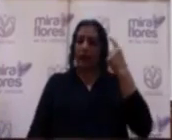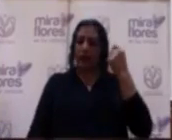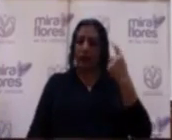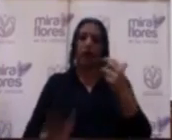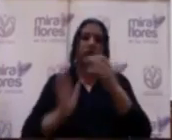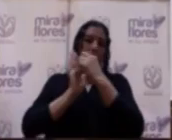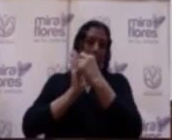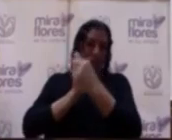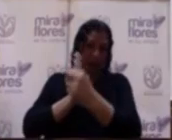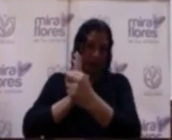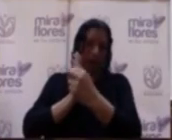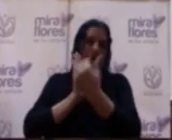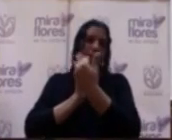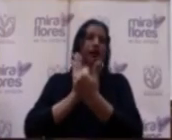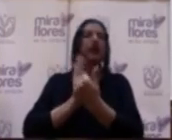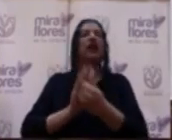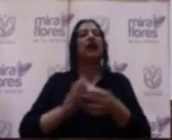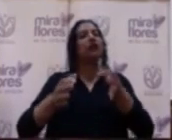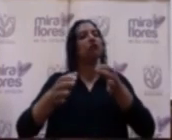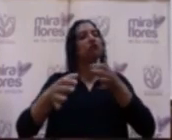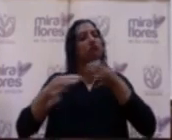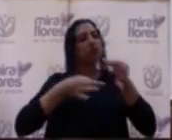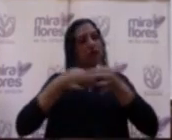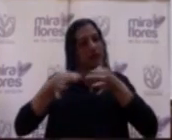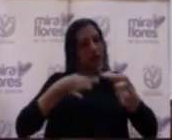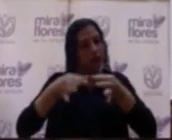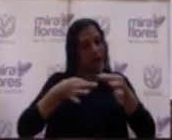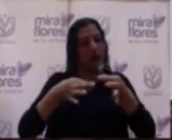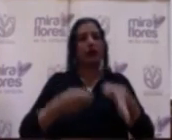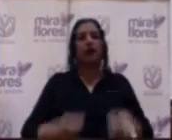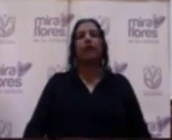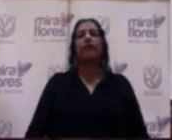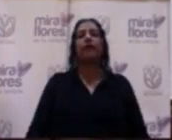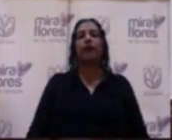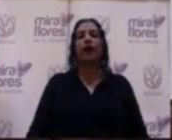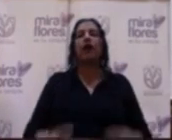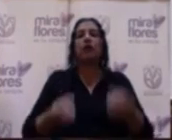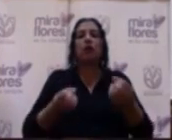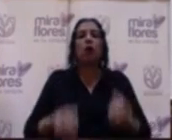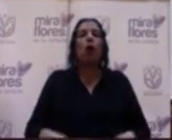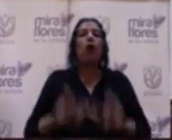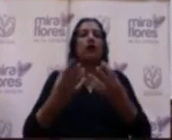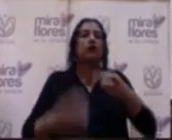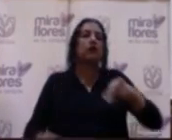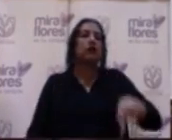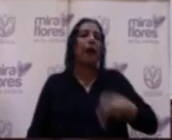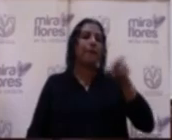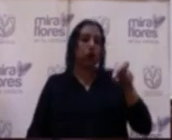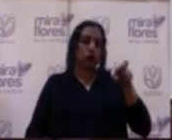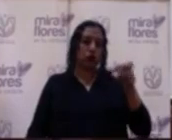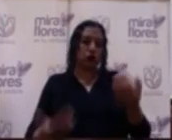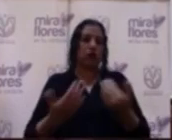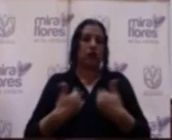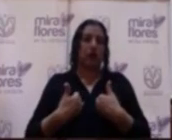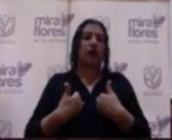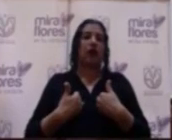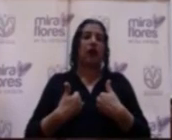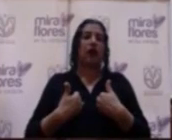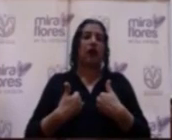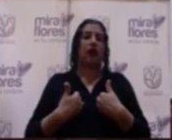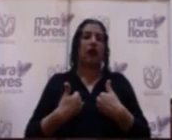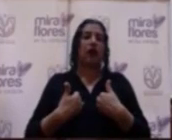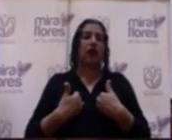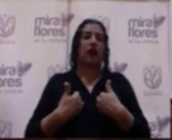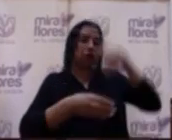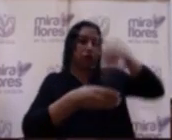primer párrafo, que se refiere al puntaje obtenido producto de la